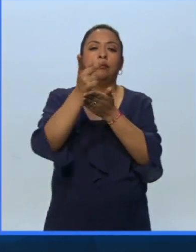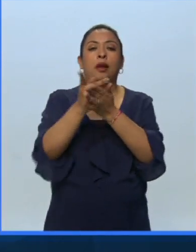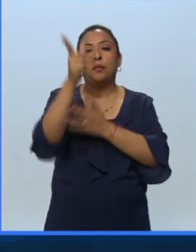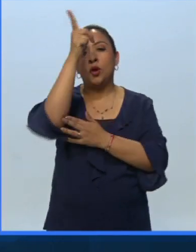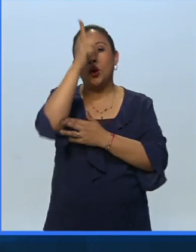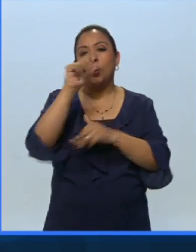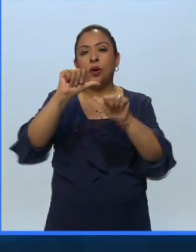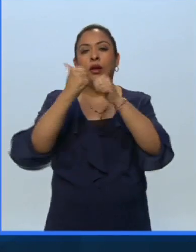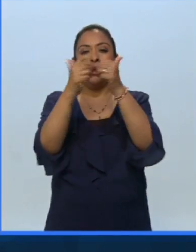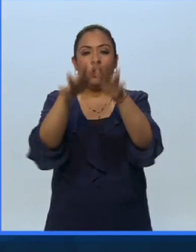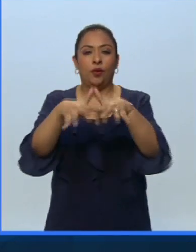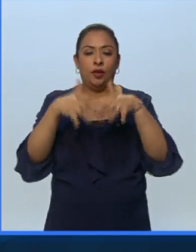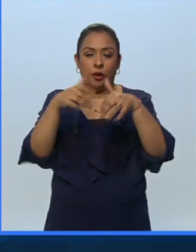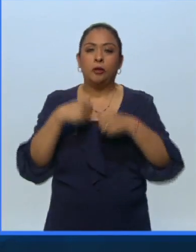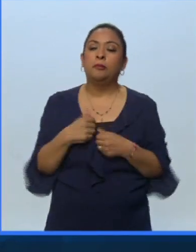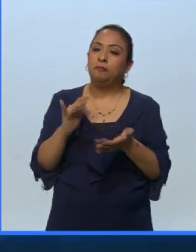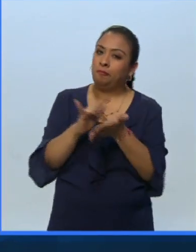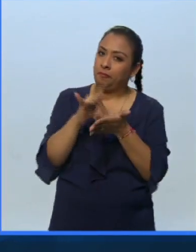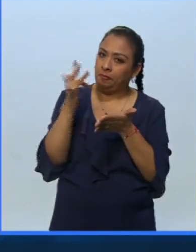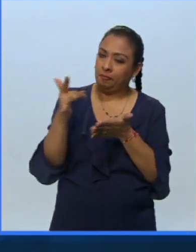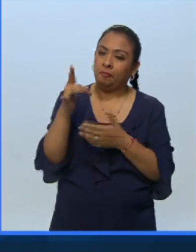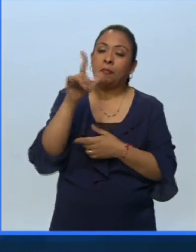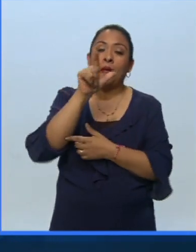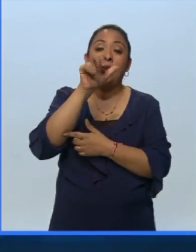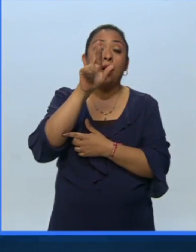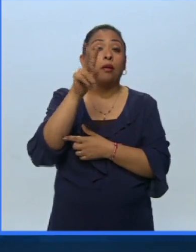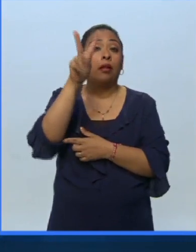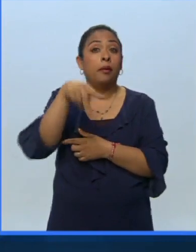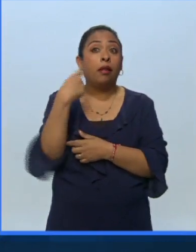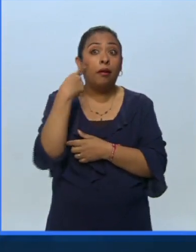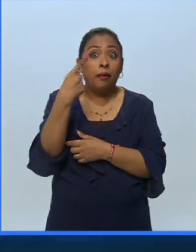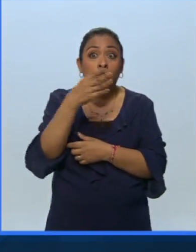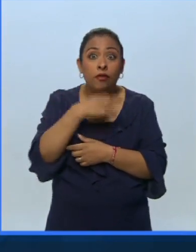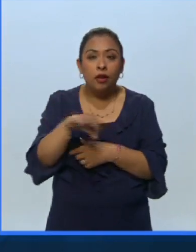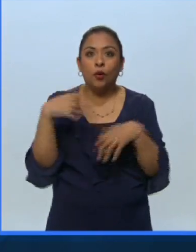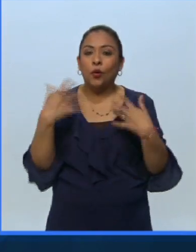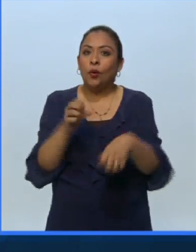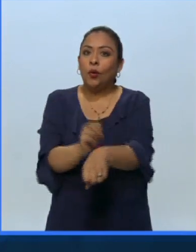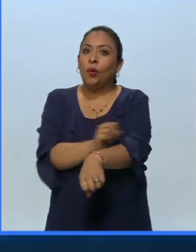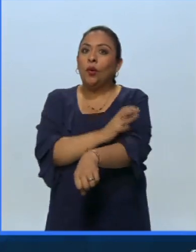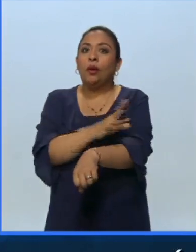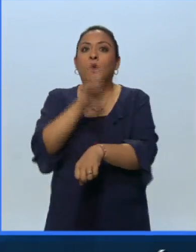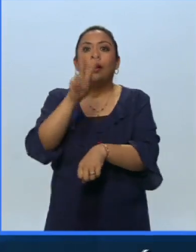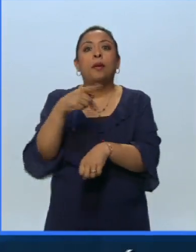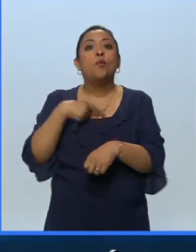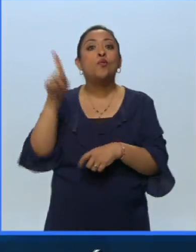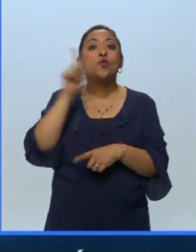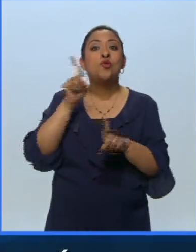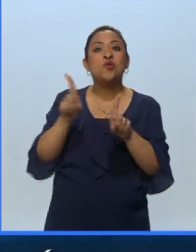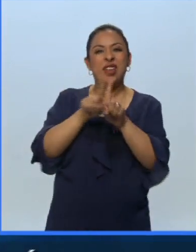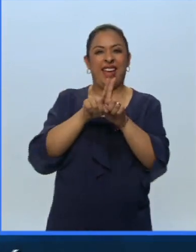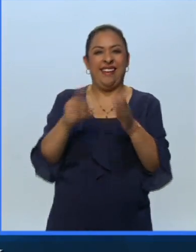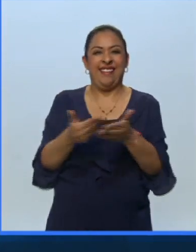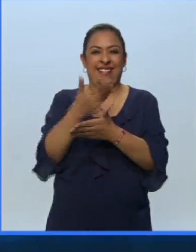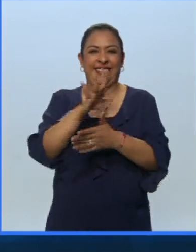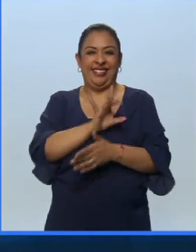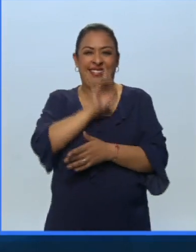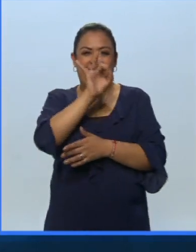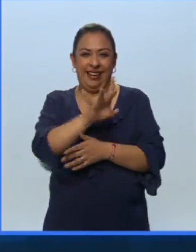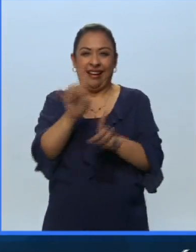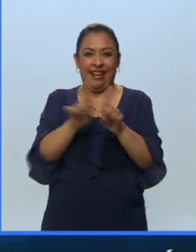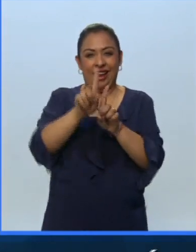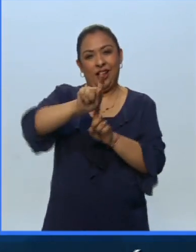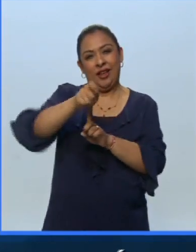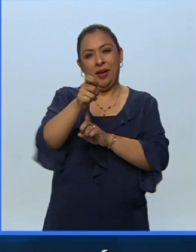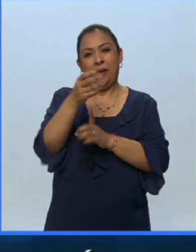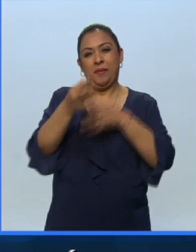Auditorio Nacional, Rafa. Muchas gracias, Laura. Emocionante se escucha la fiesta ya y qué honor tener a esta gran cantante chilena presente también en Noticias